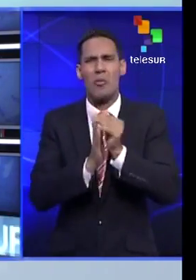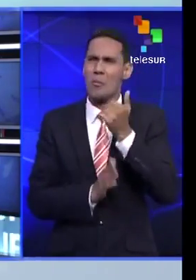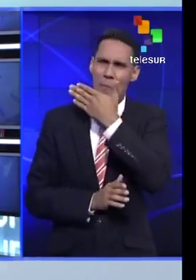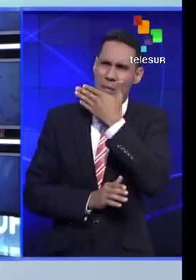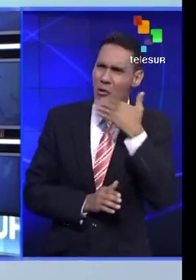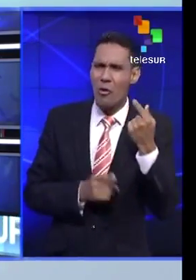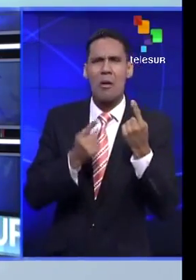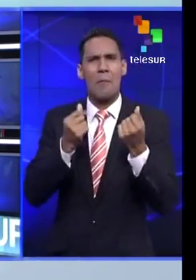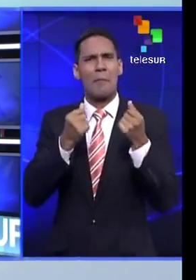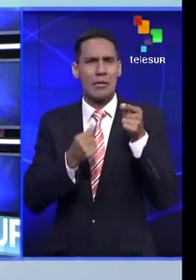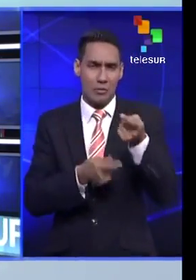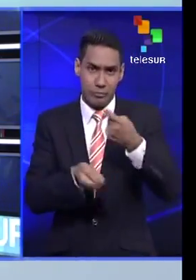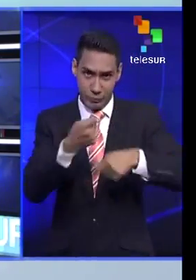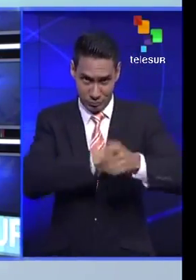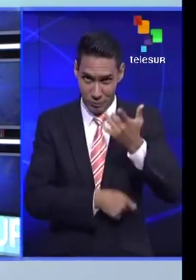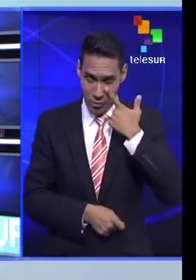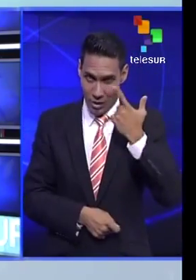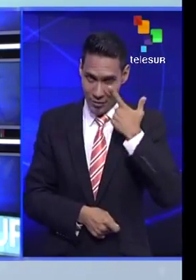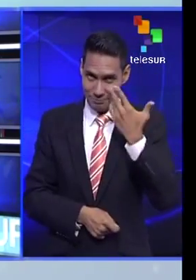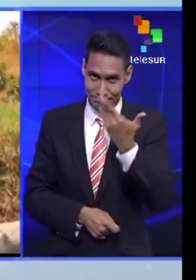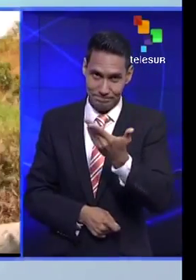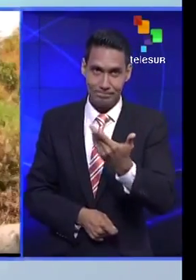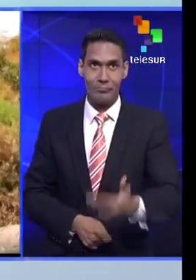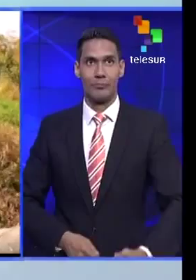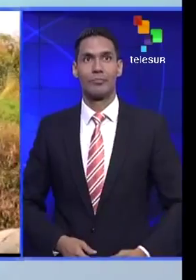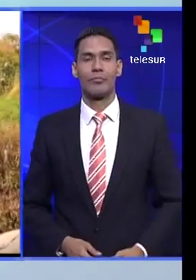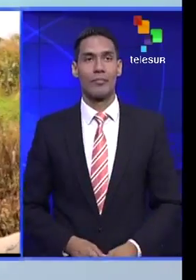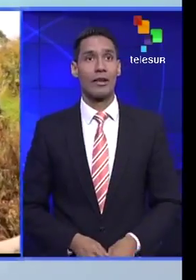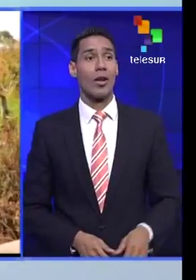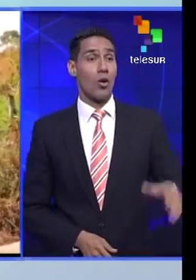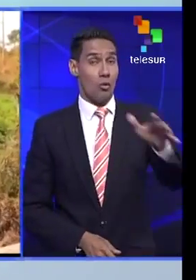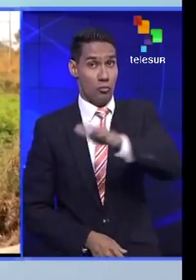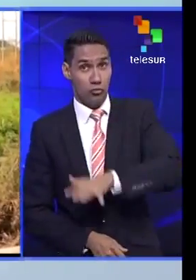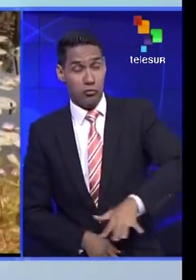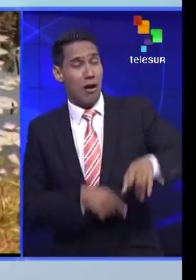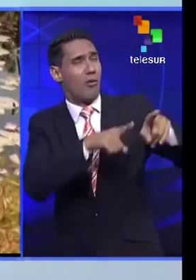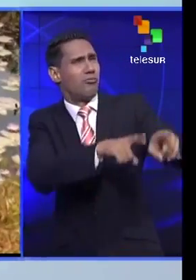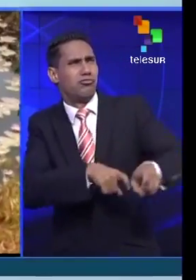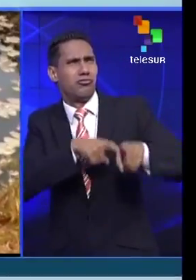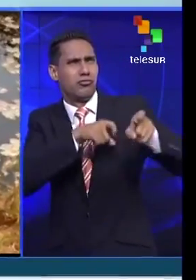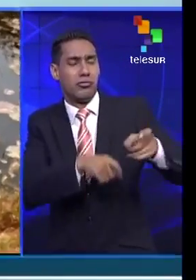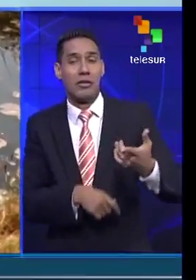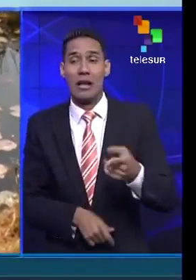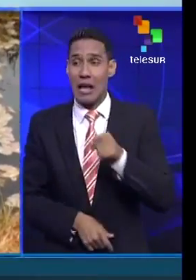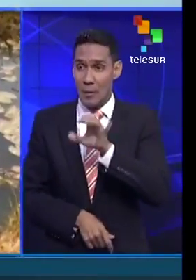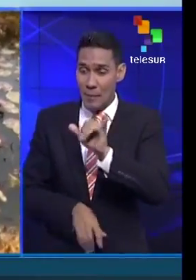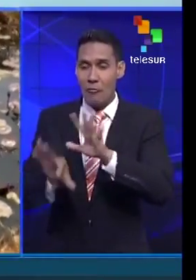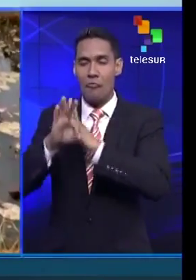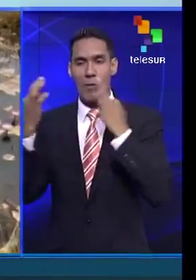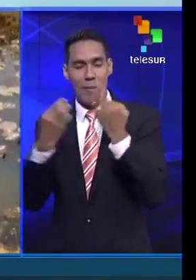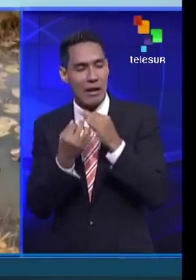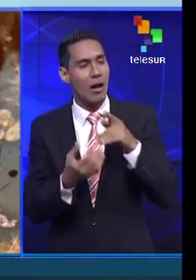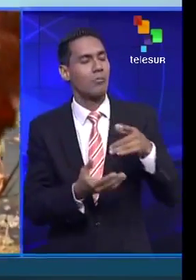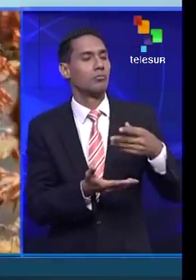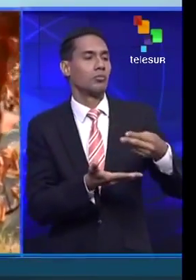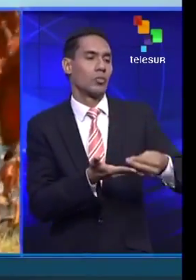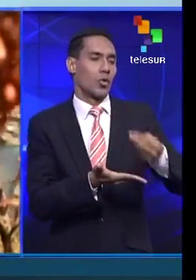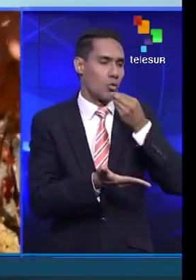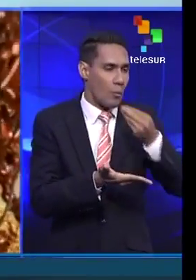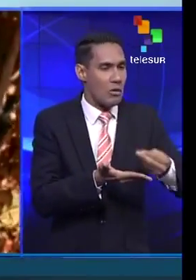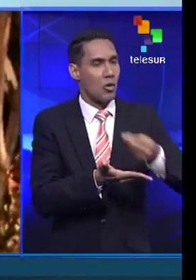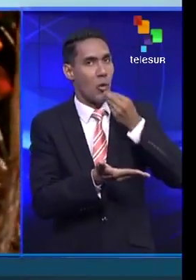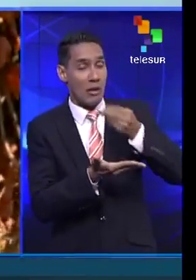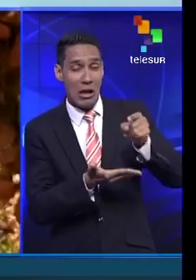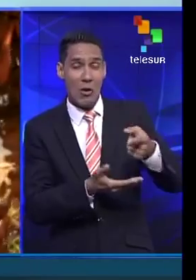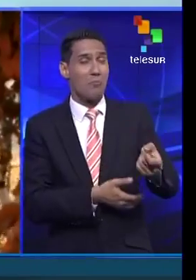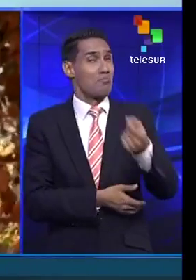para sus productos. Pero vean esto. Las huertas alimentan en primer lugar a las propias familias campesinas con propiedades y